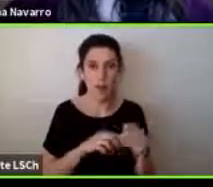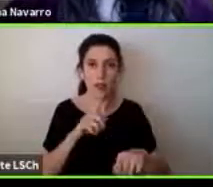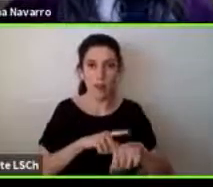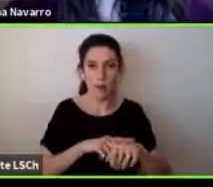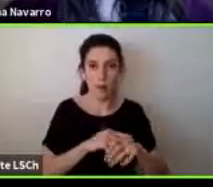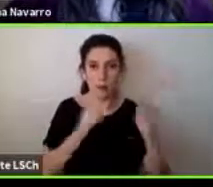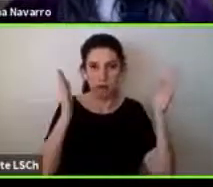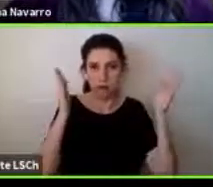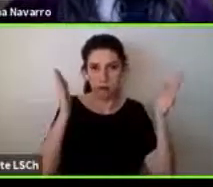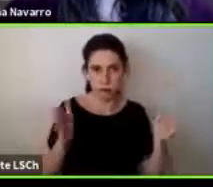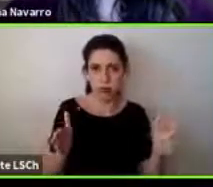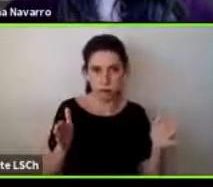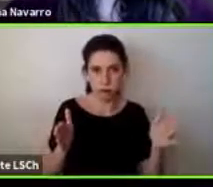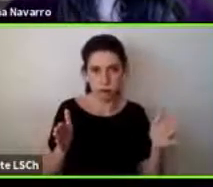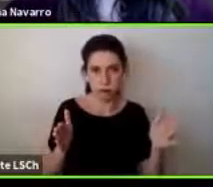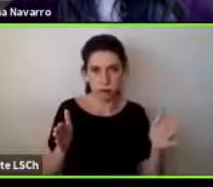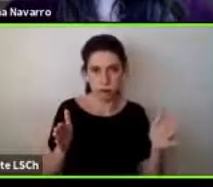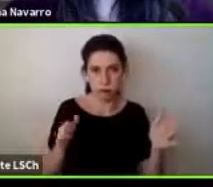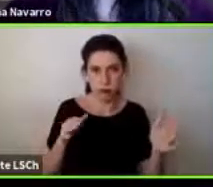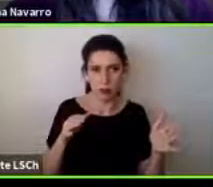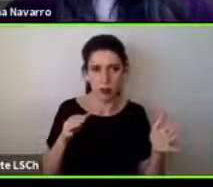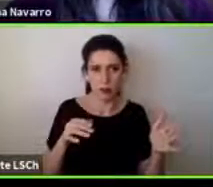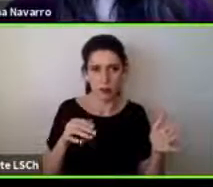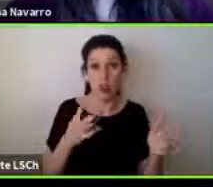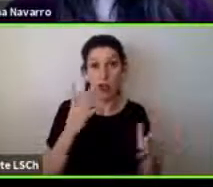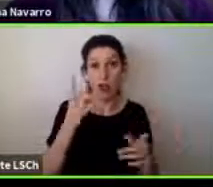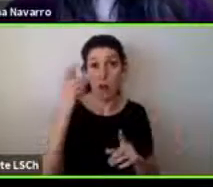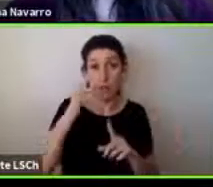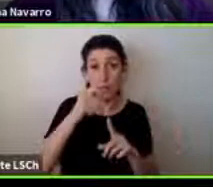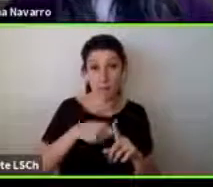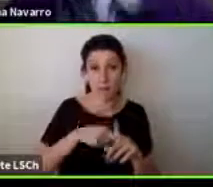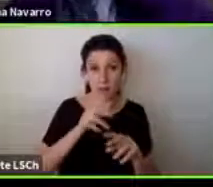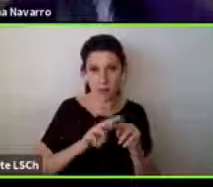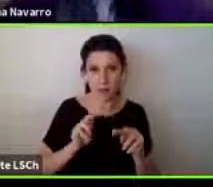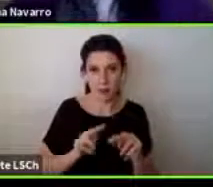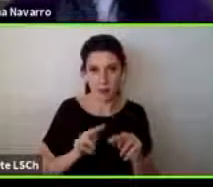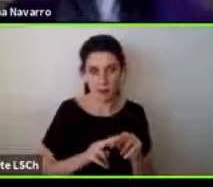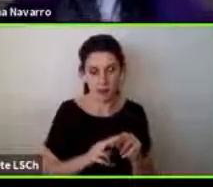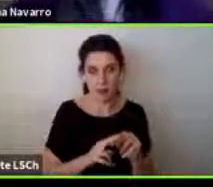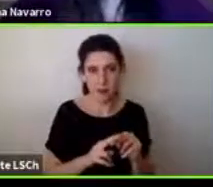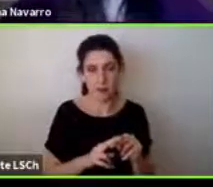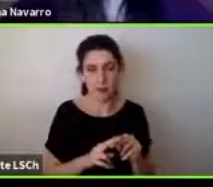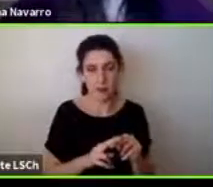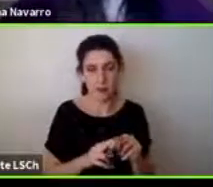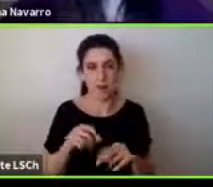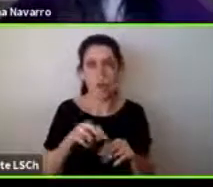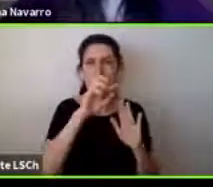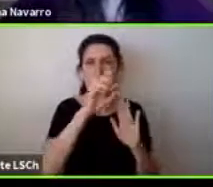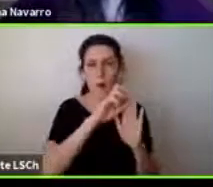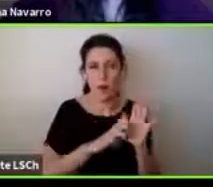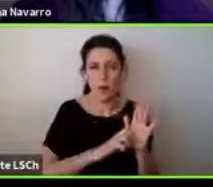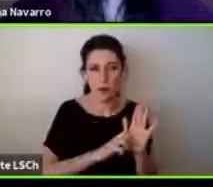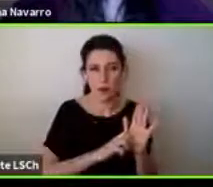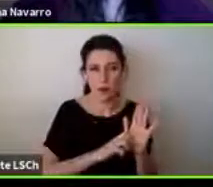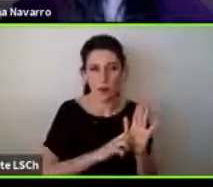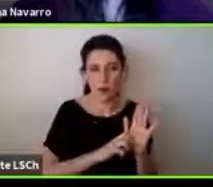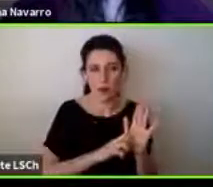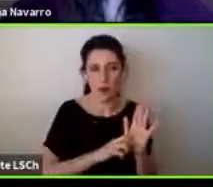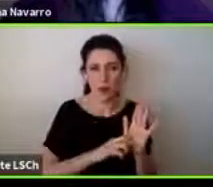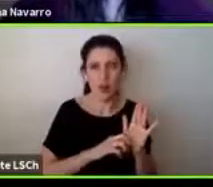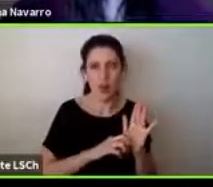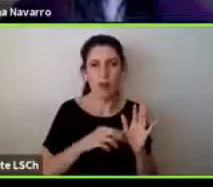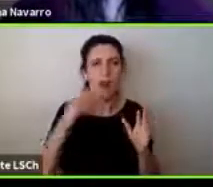tuvimos que elaborarlo dentro de dos meses de ejecución es un proyecto que deja muchas ideas hacia